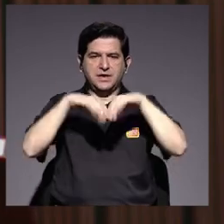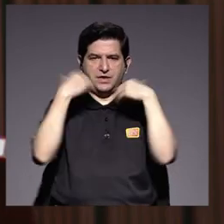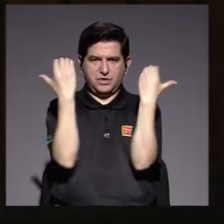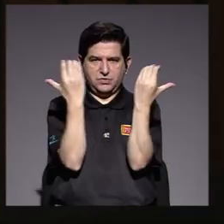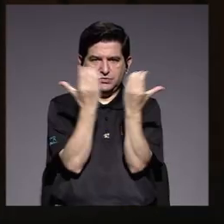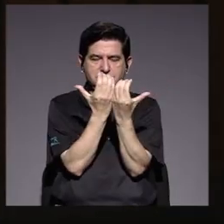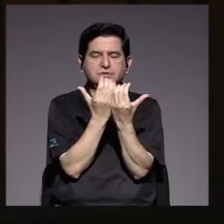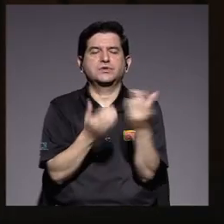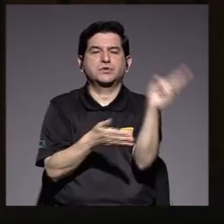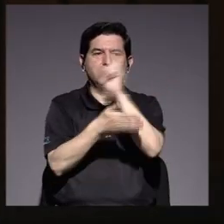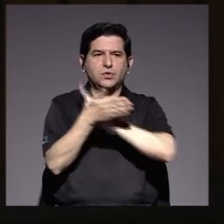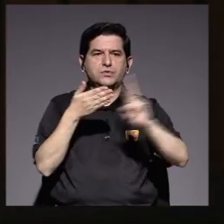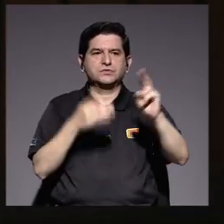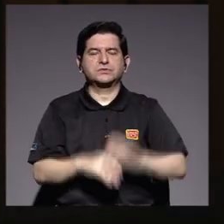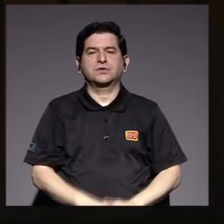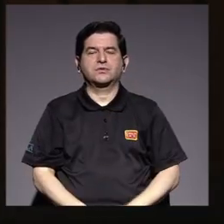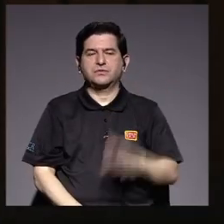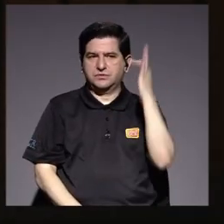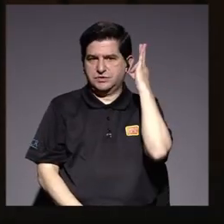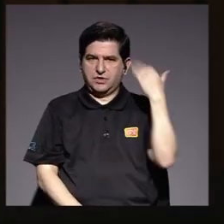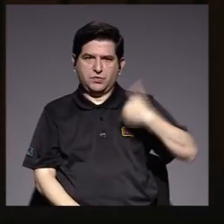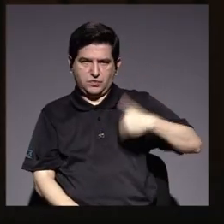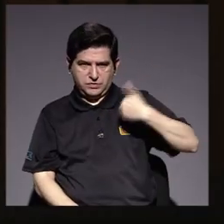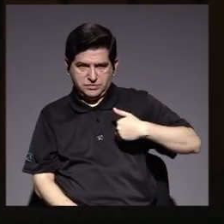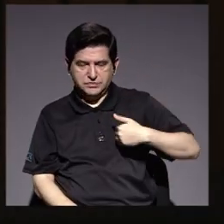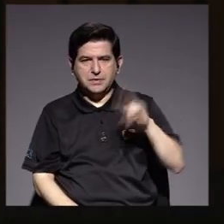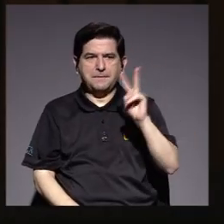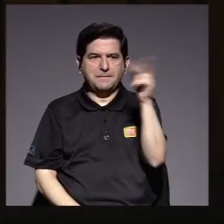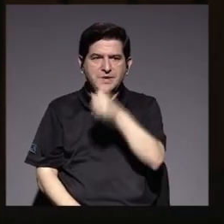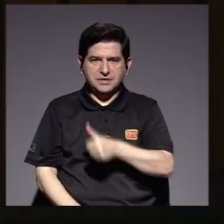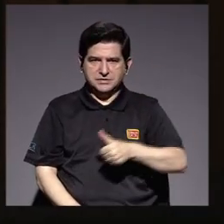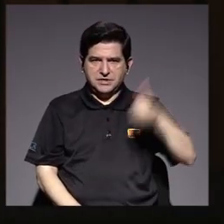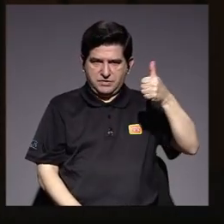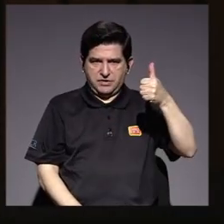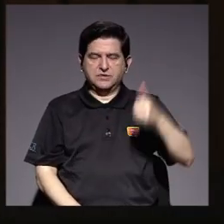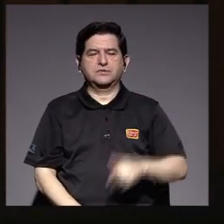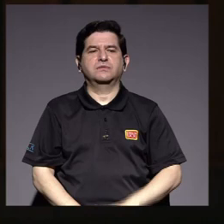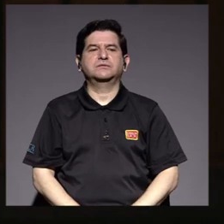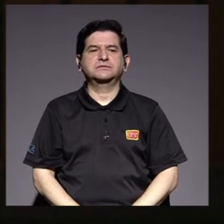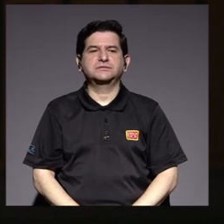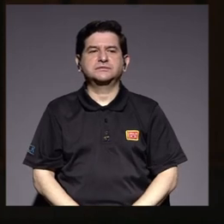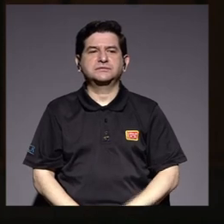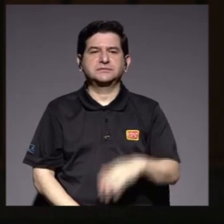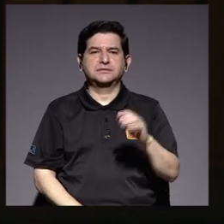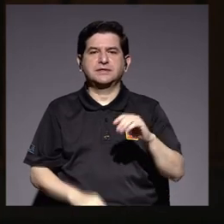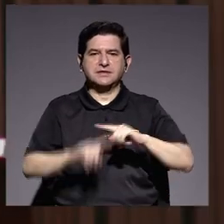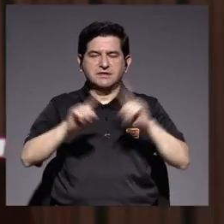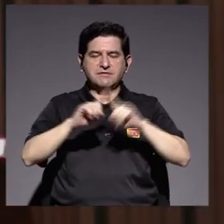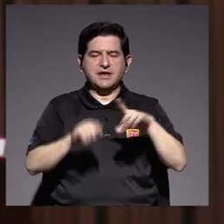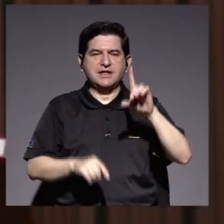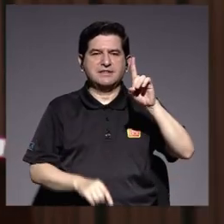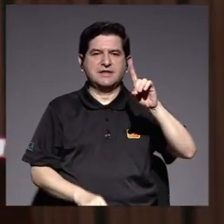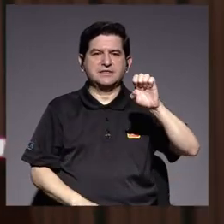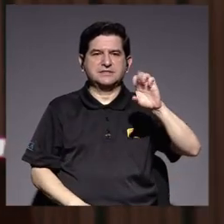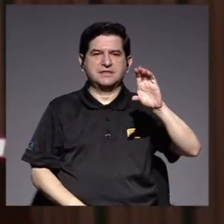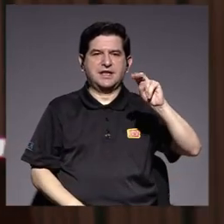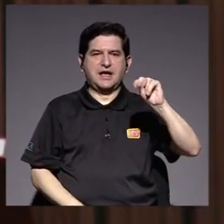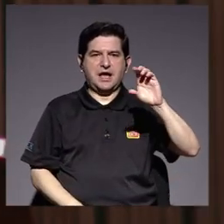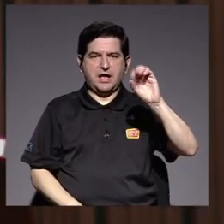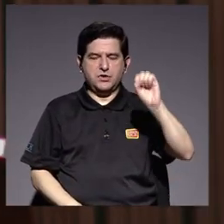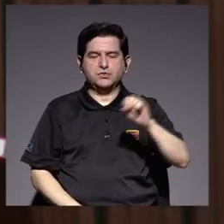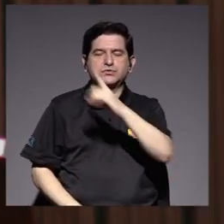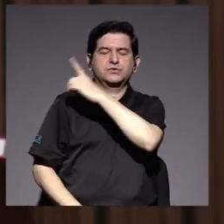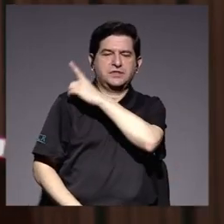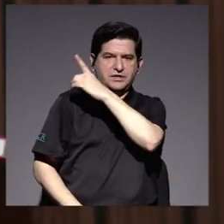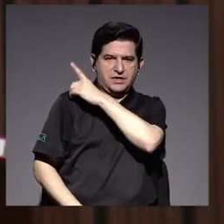Universitario, señoras y señores, vicerectoras y vicerectores, decanas, decanos, directoras y